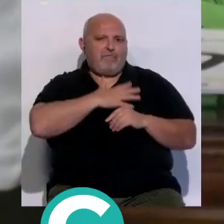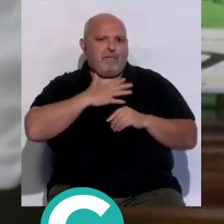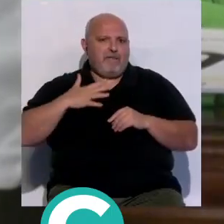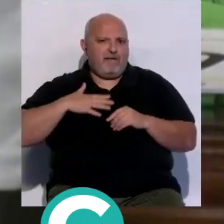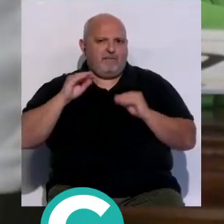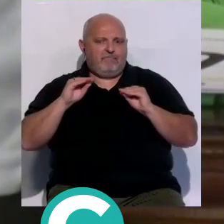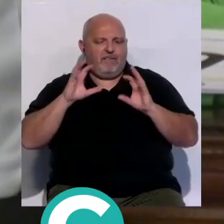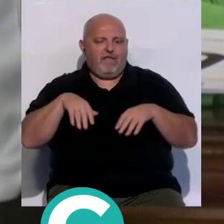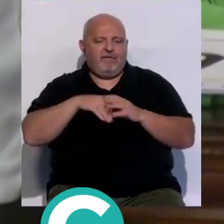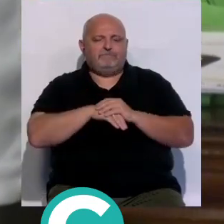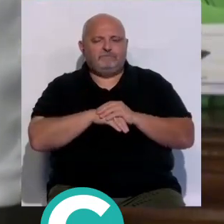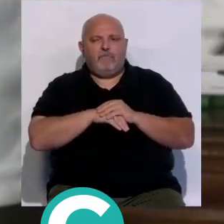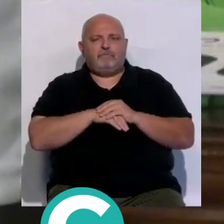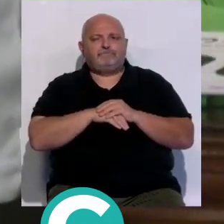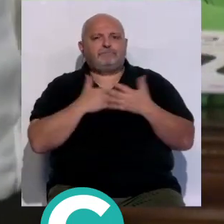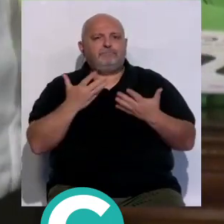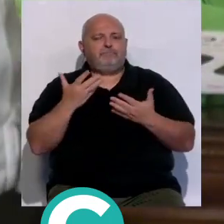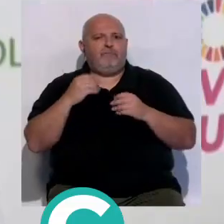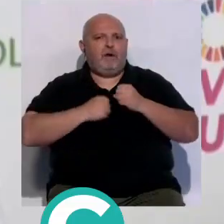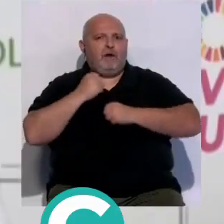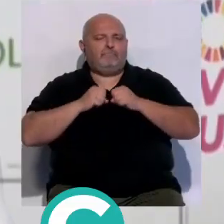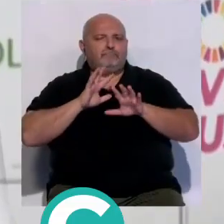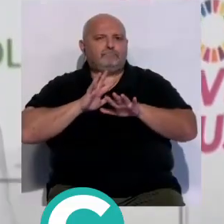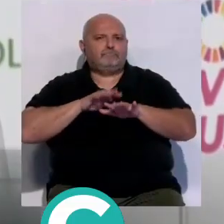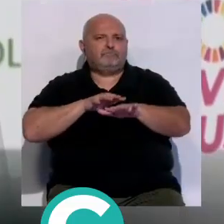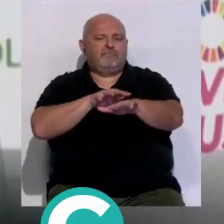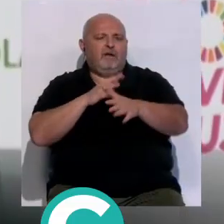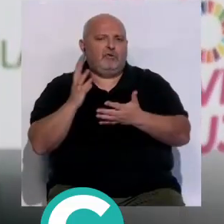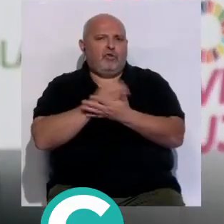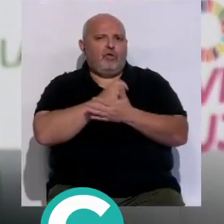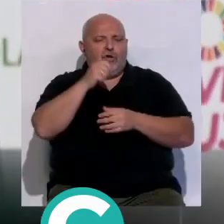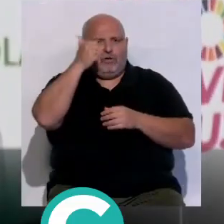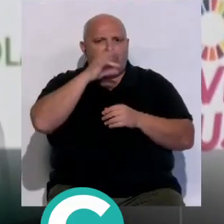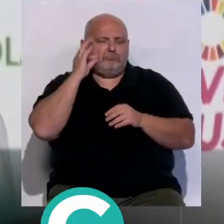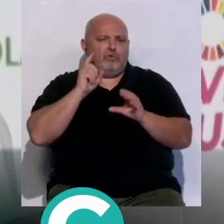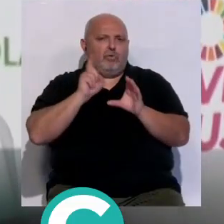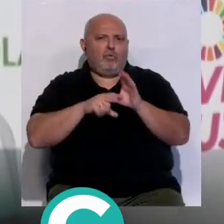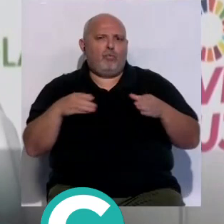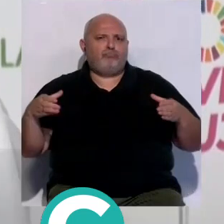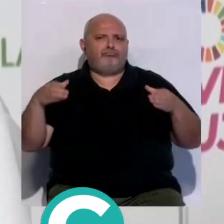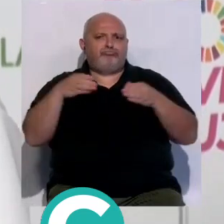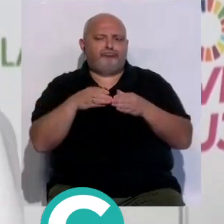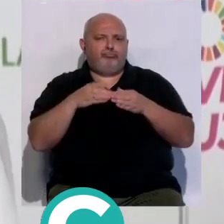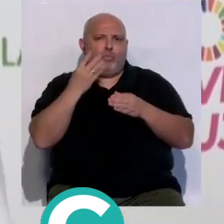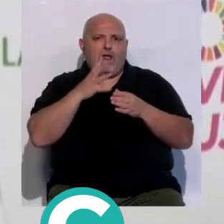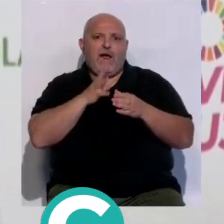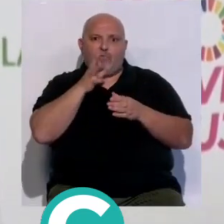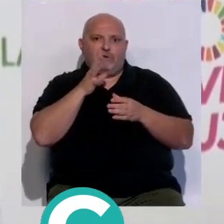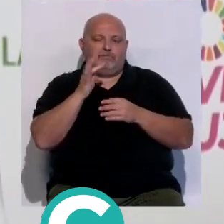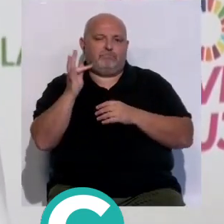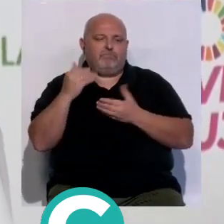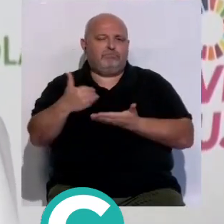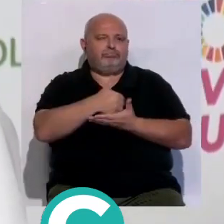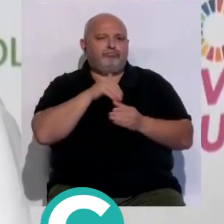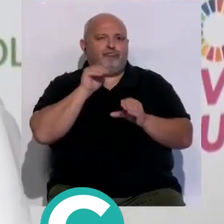en nuestra ciudad de esta super carrera al final todos los gaditanos y gaditanas nos vamos a unir por una buena causa y al final todos los